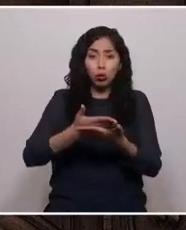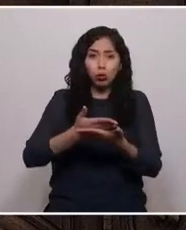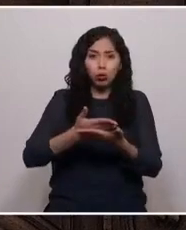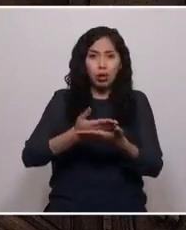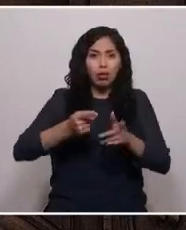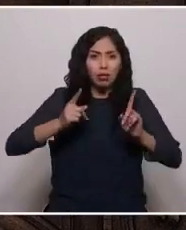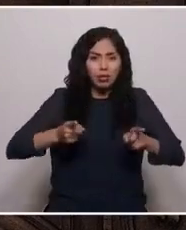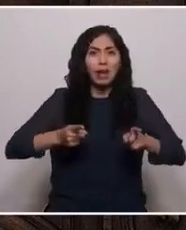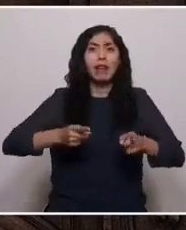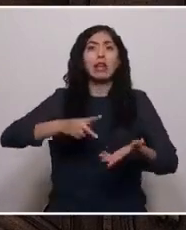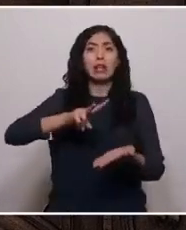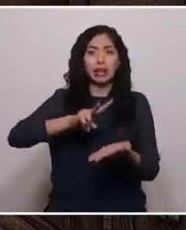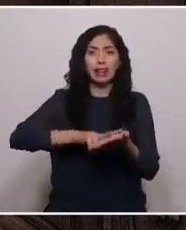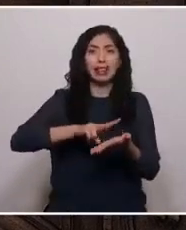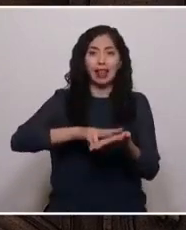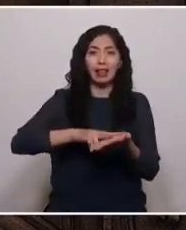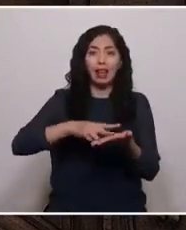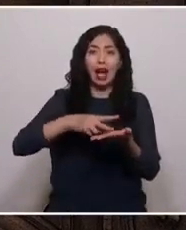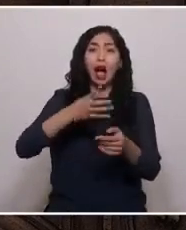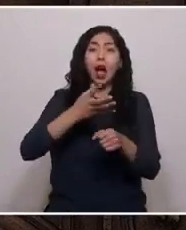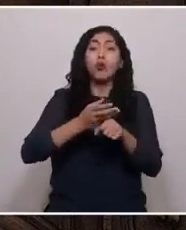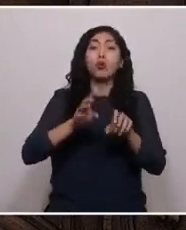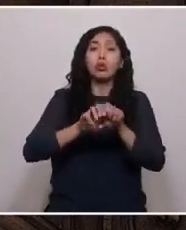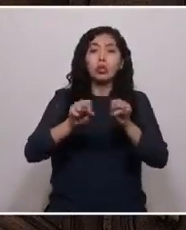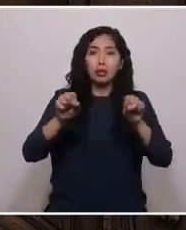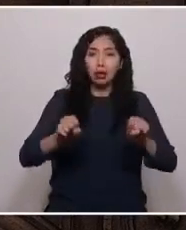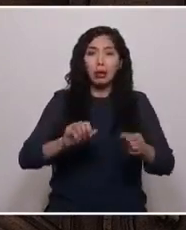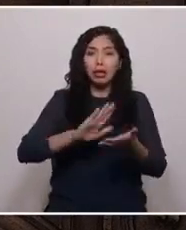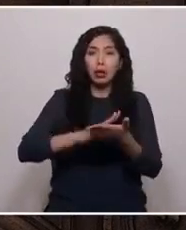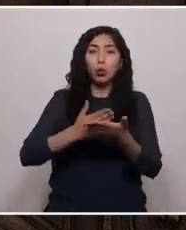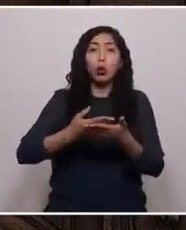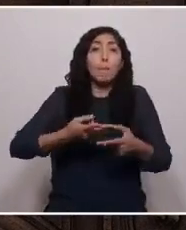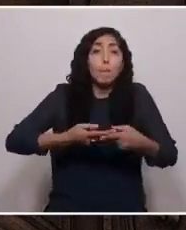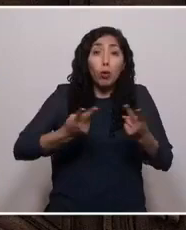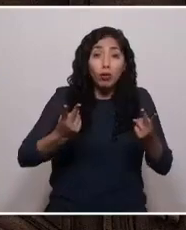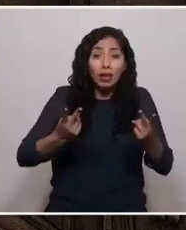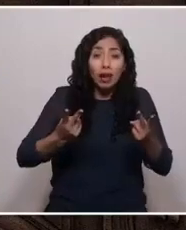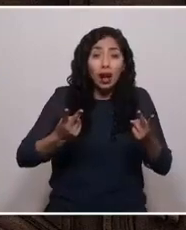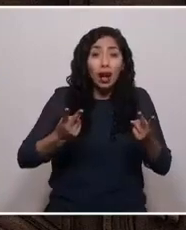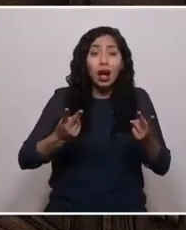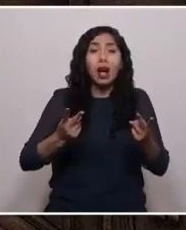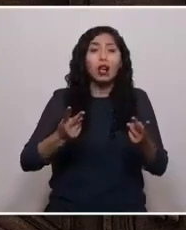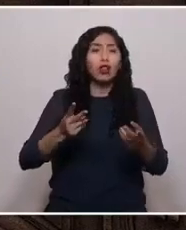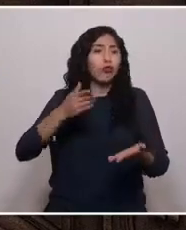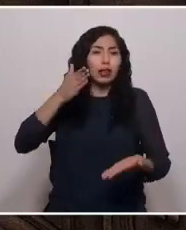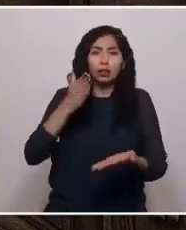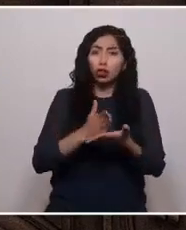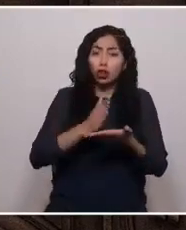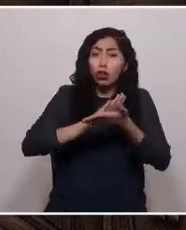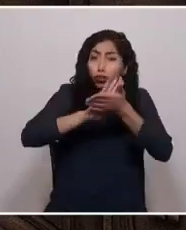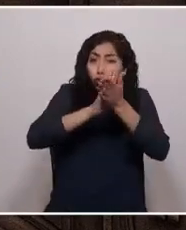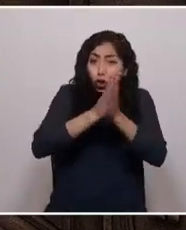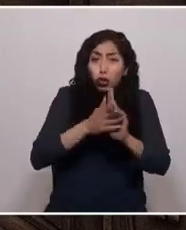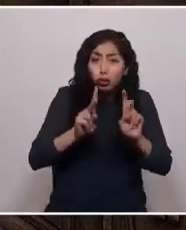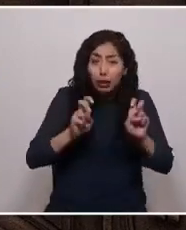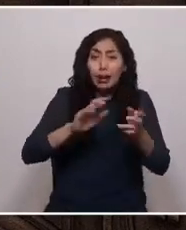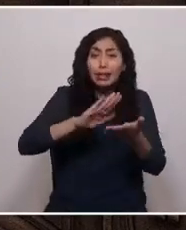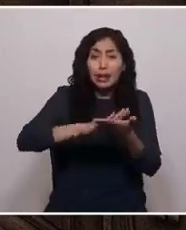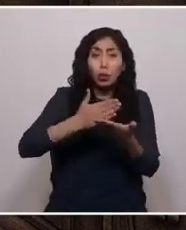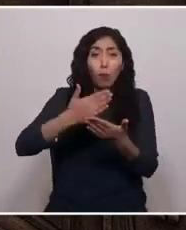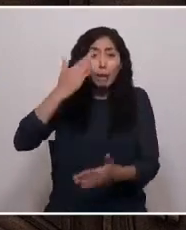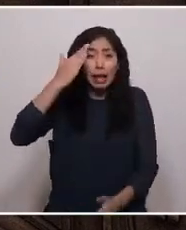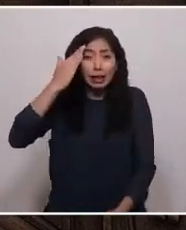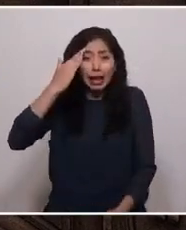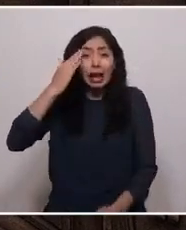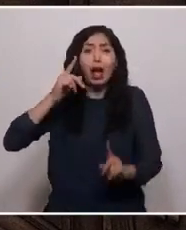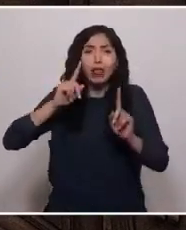entaurándose un régimen de salud pública, universal y obligatoria, donde las prestaciones asociadas a la salud mental tengan